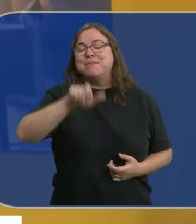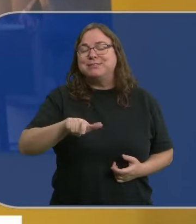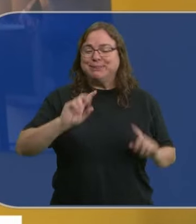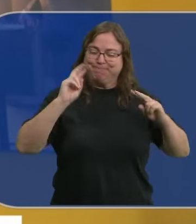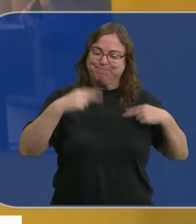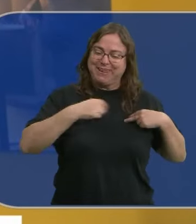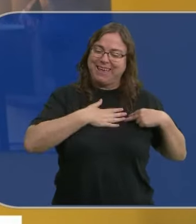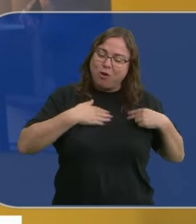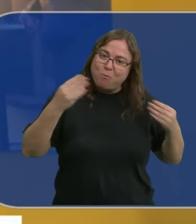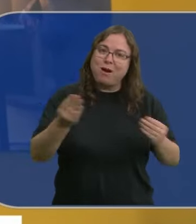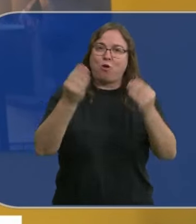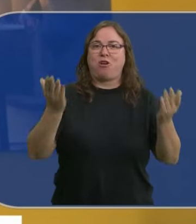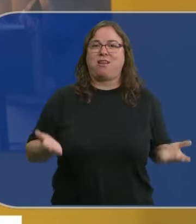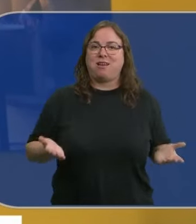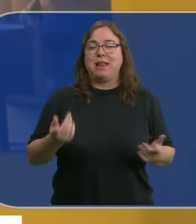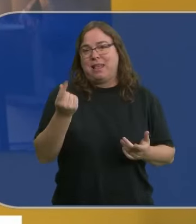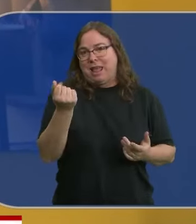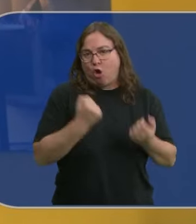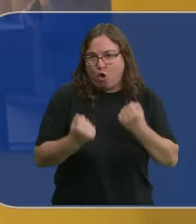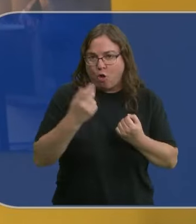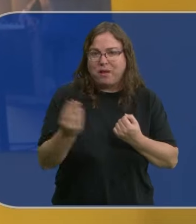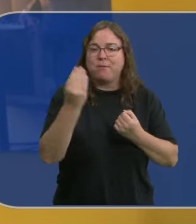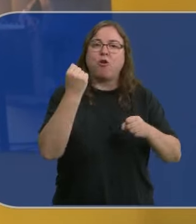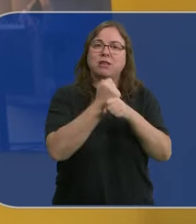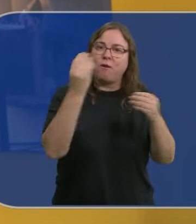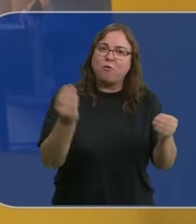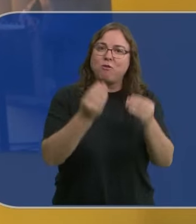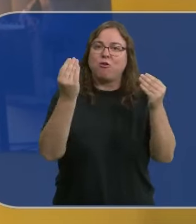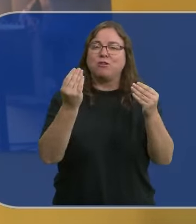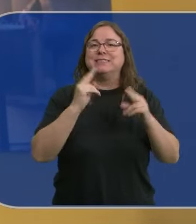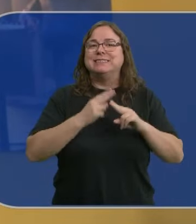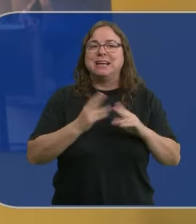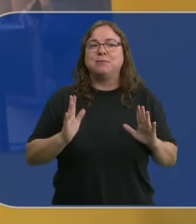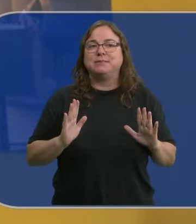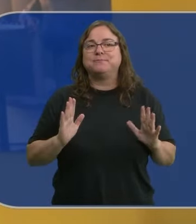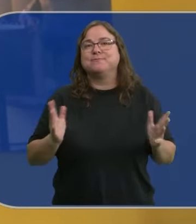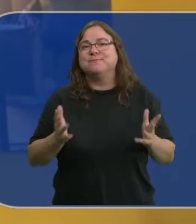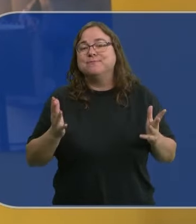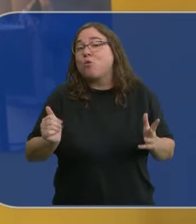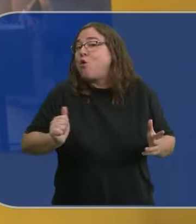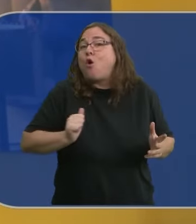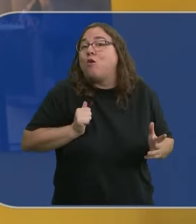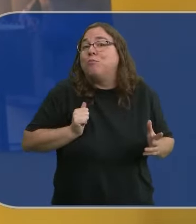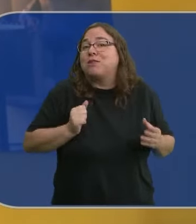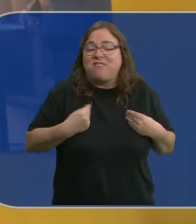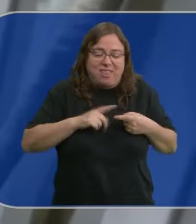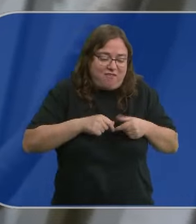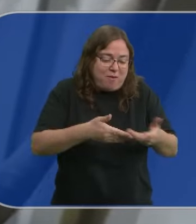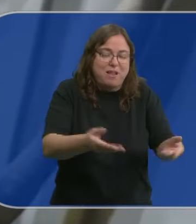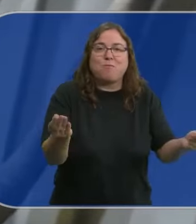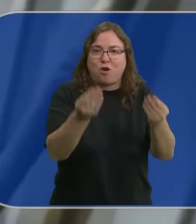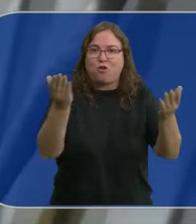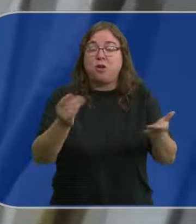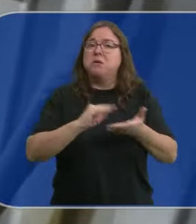una mejora, una mejora económica, una mejora laboral, unas mejores oportunidades para darle a la familia.